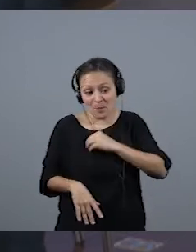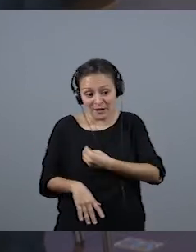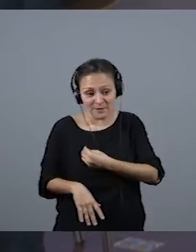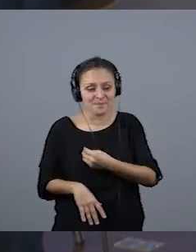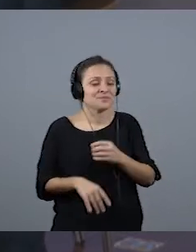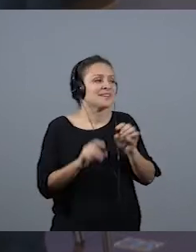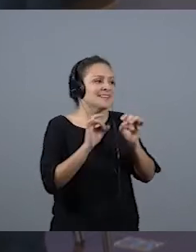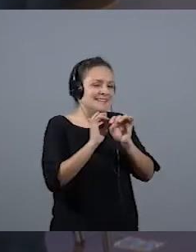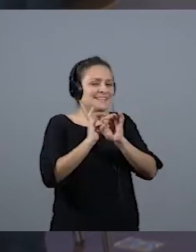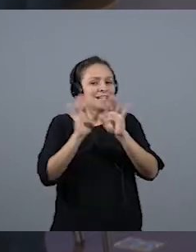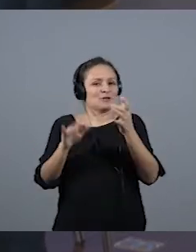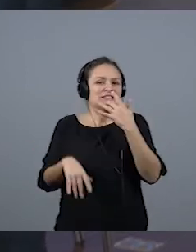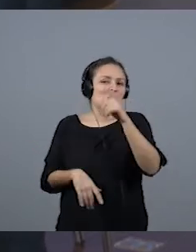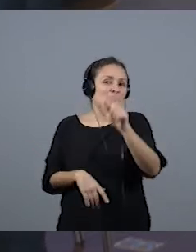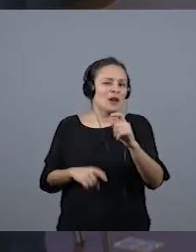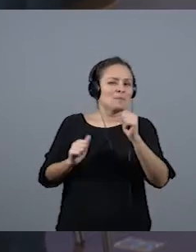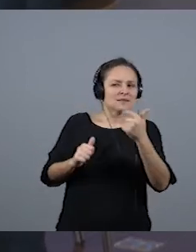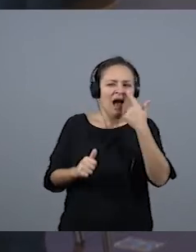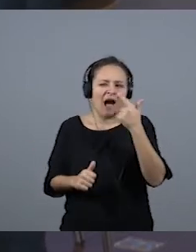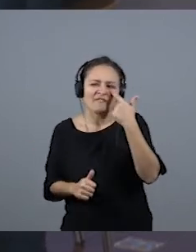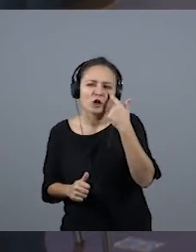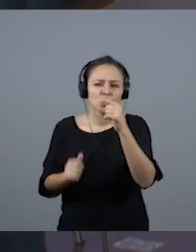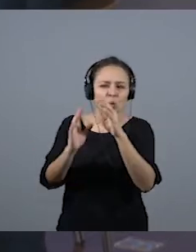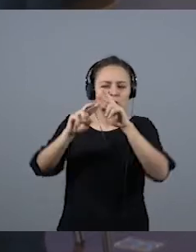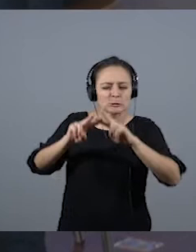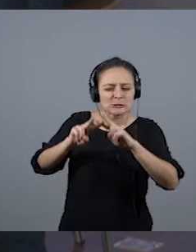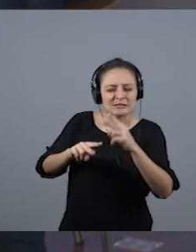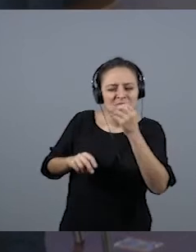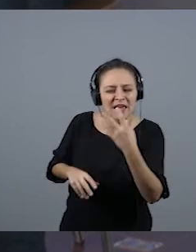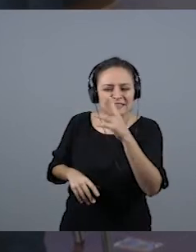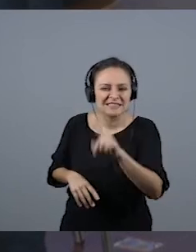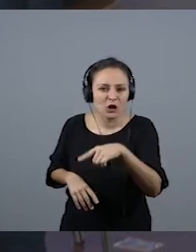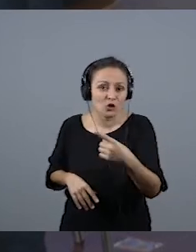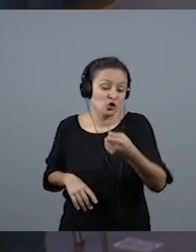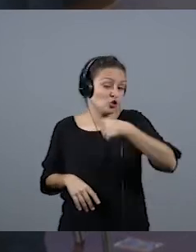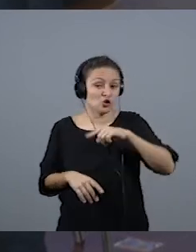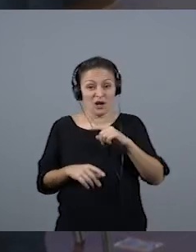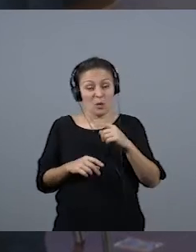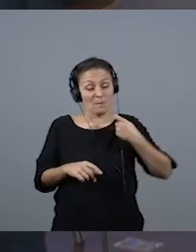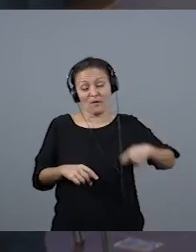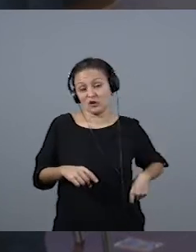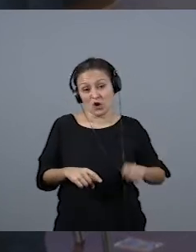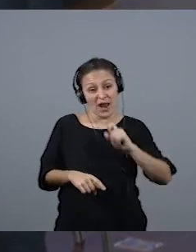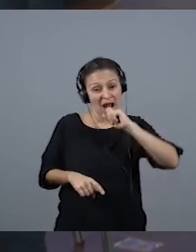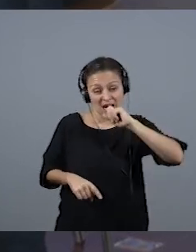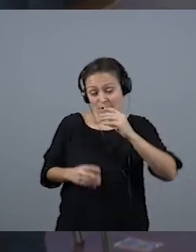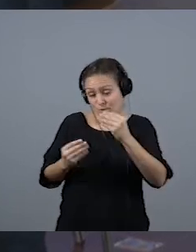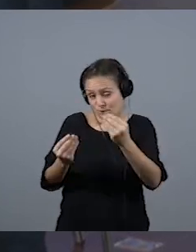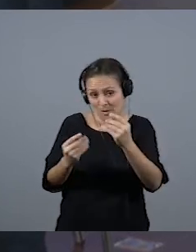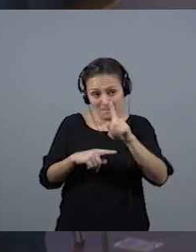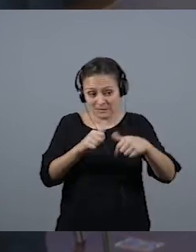entra a discutir, si estás documentado, ¿no? Eso, estamos en una profesión de muchas envidias, además, y de muchas competencias y tal.